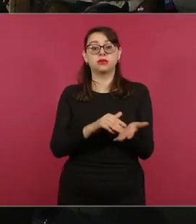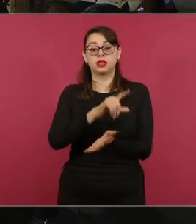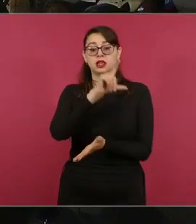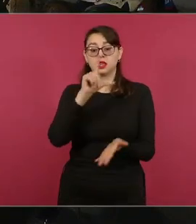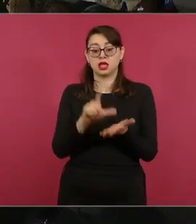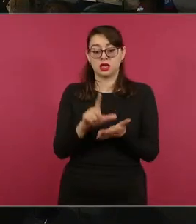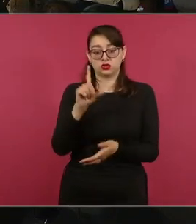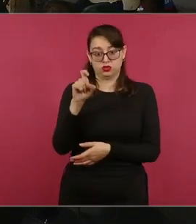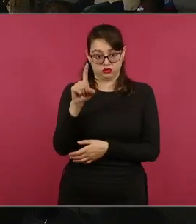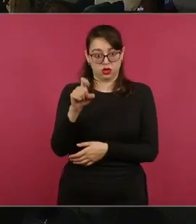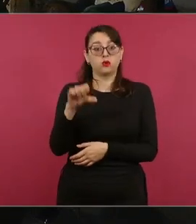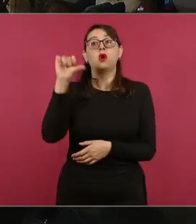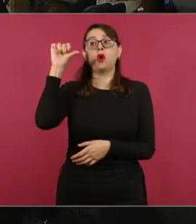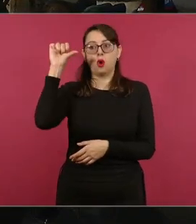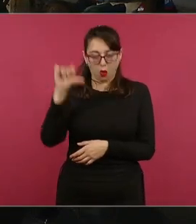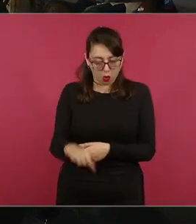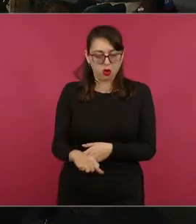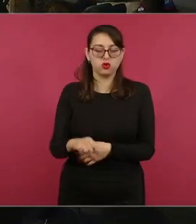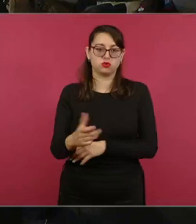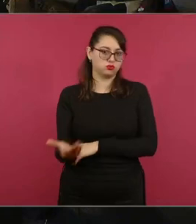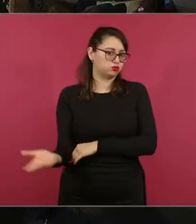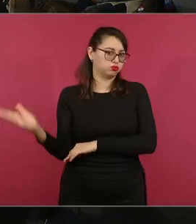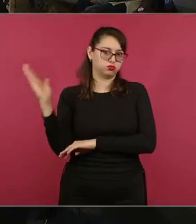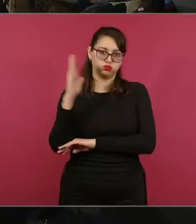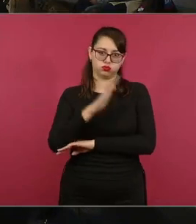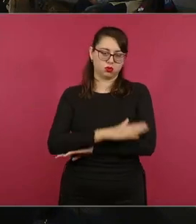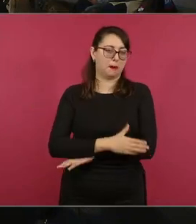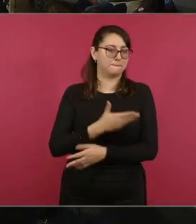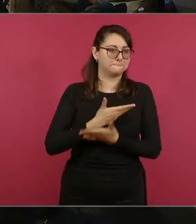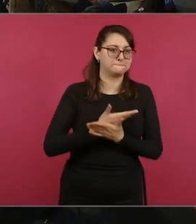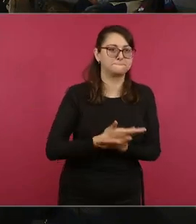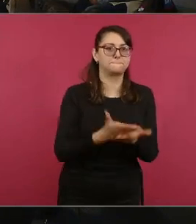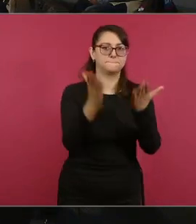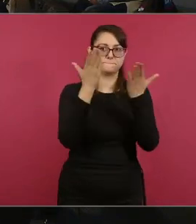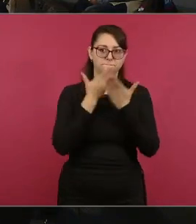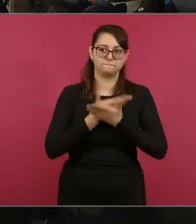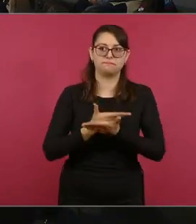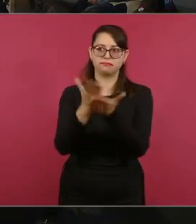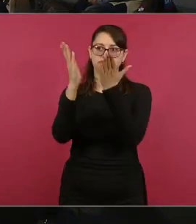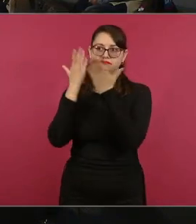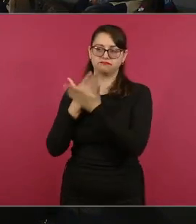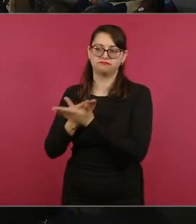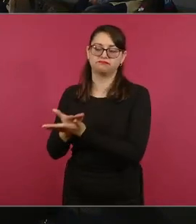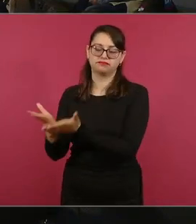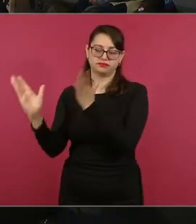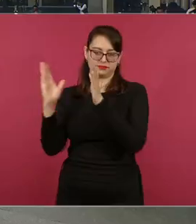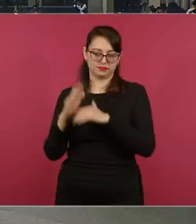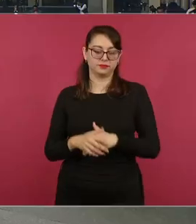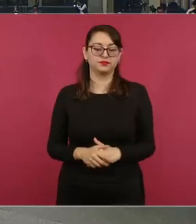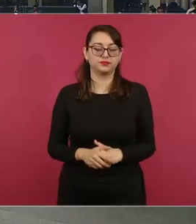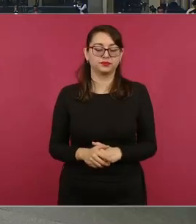incorporarán lo que el día de hoy llegue aquí al puerto de Acapulco.